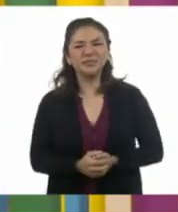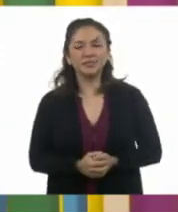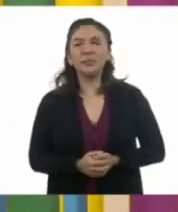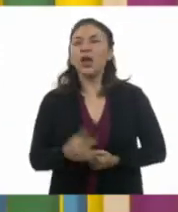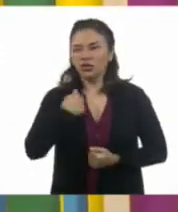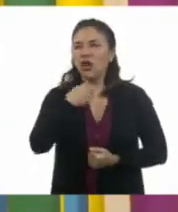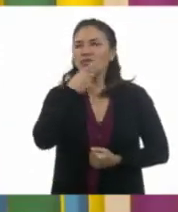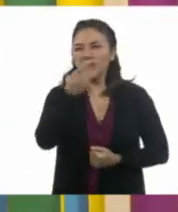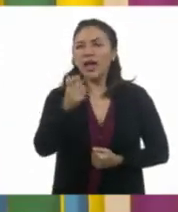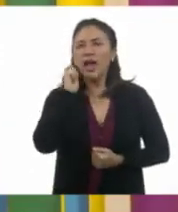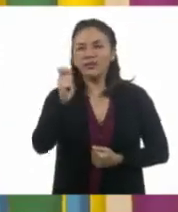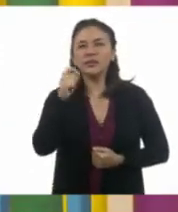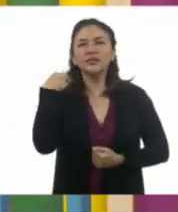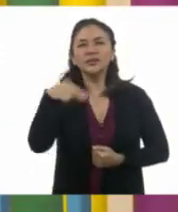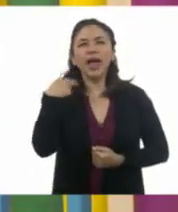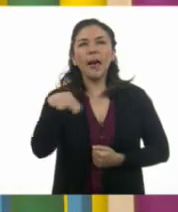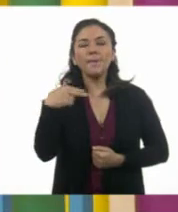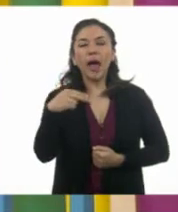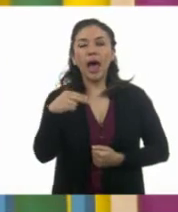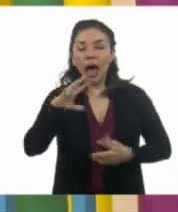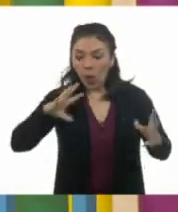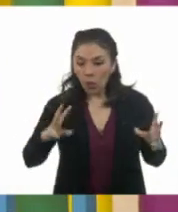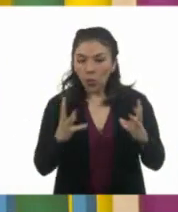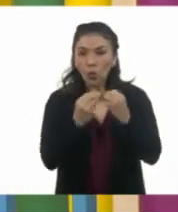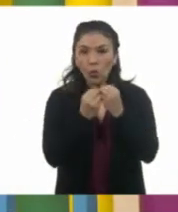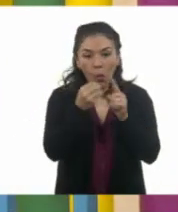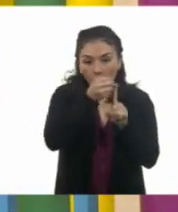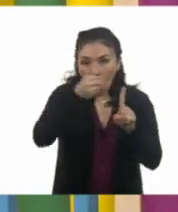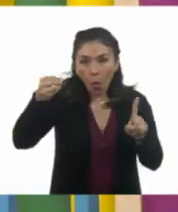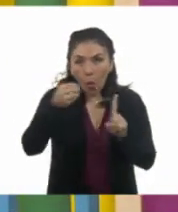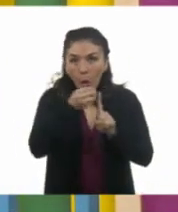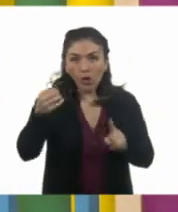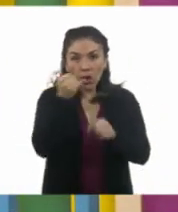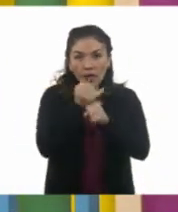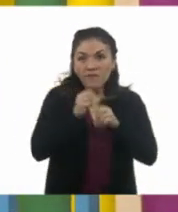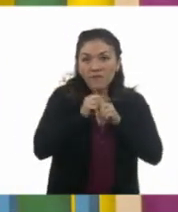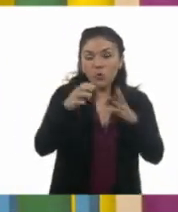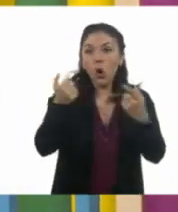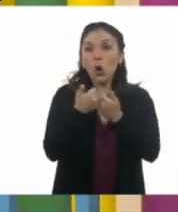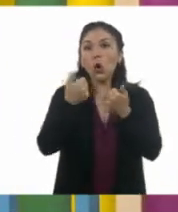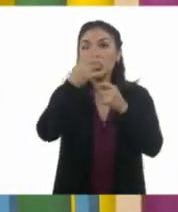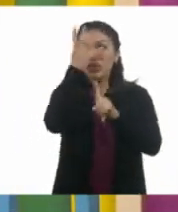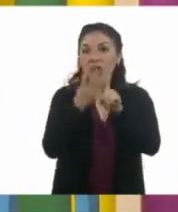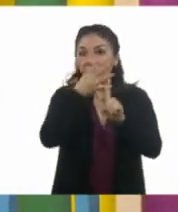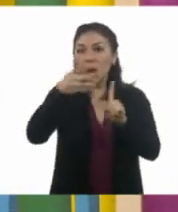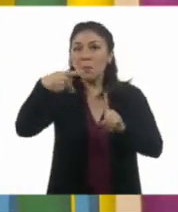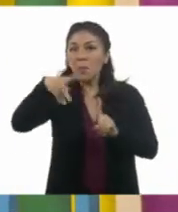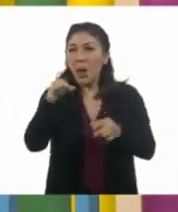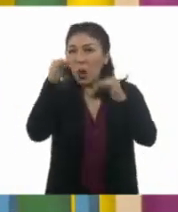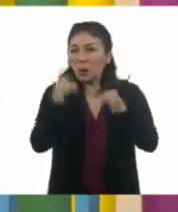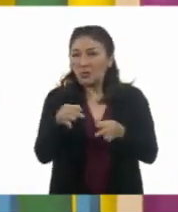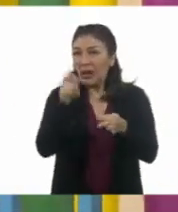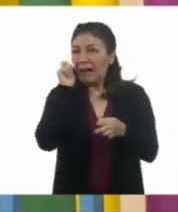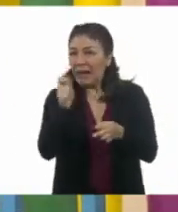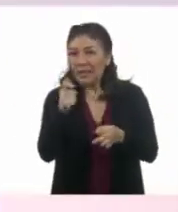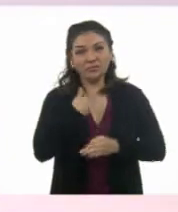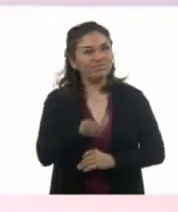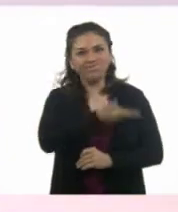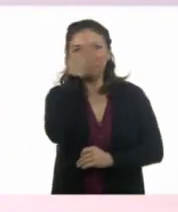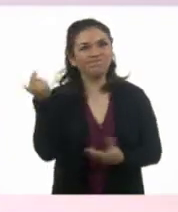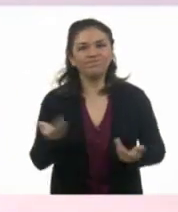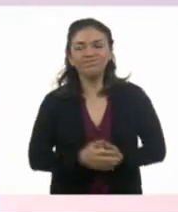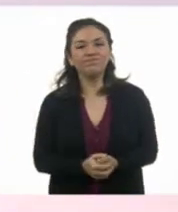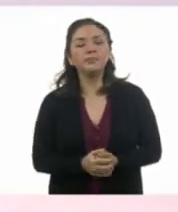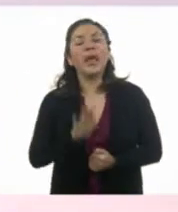Ahorita dije el título que se llama A reunir y organizar datos en tablas, pero en realidad no sé exactamente de qué se trata. Bueno,